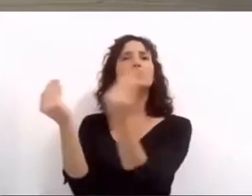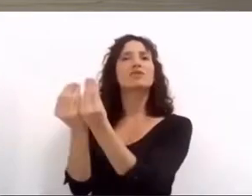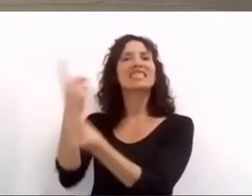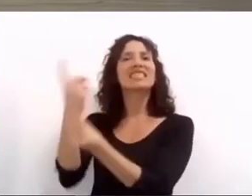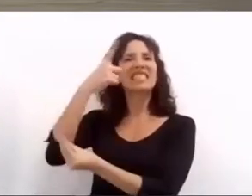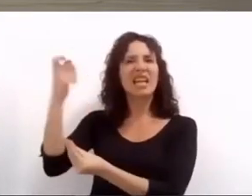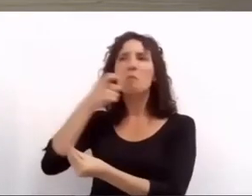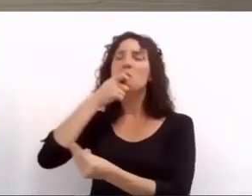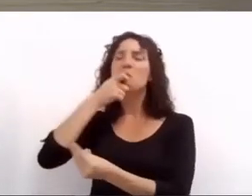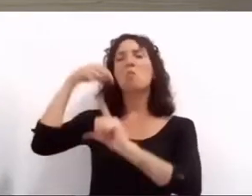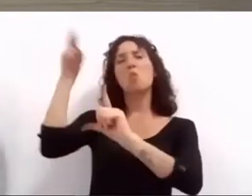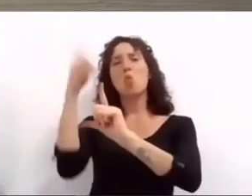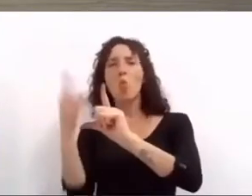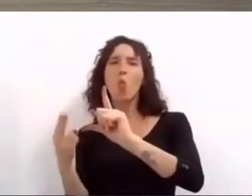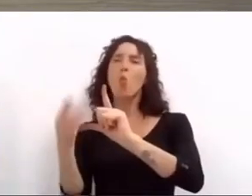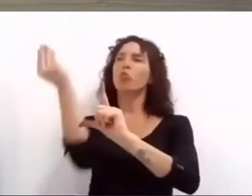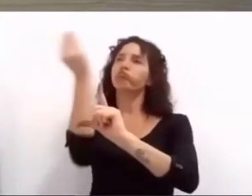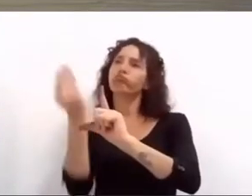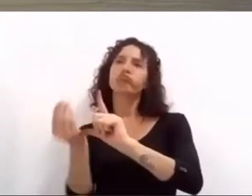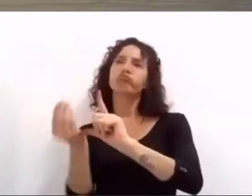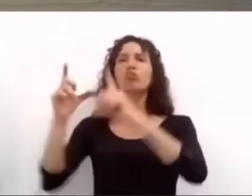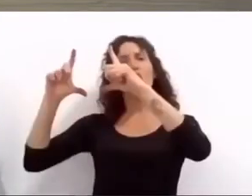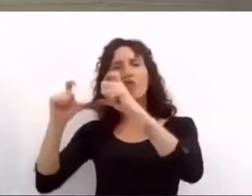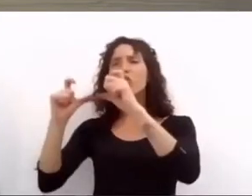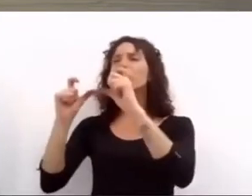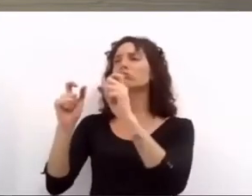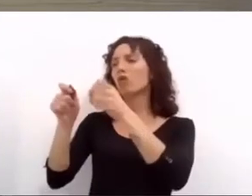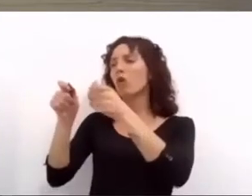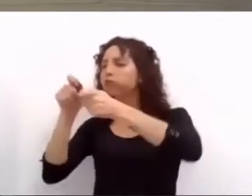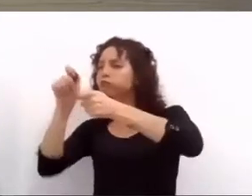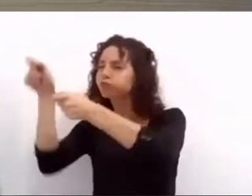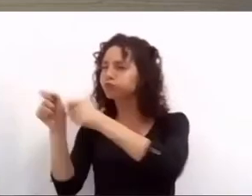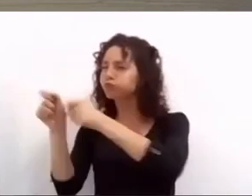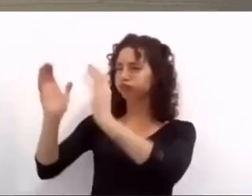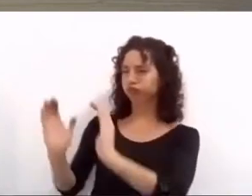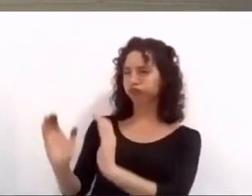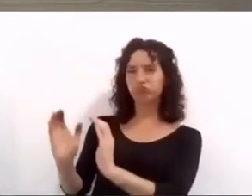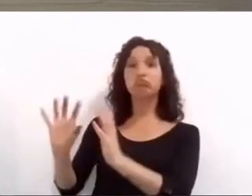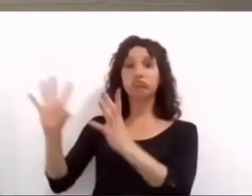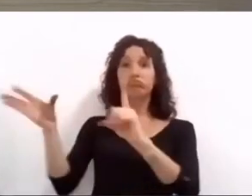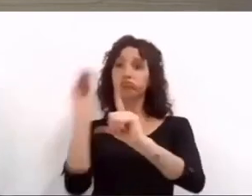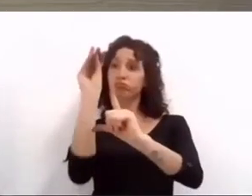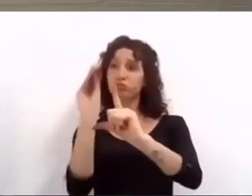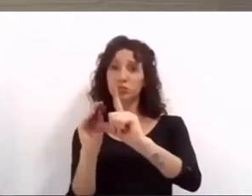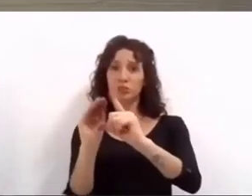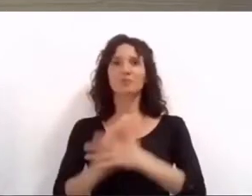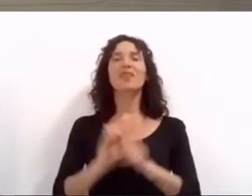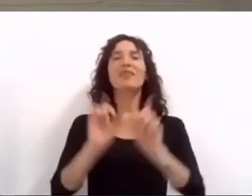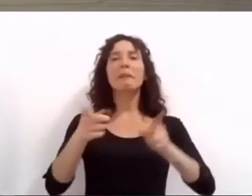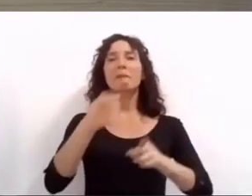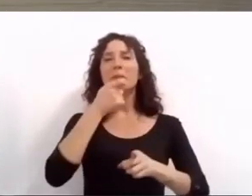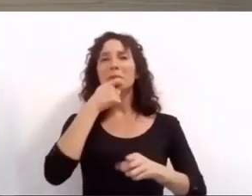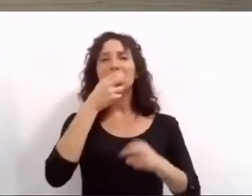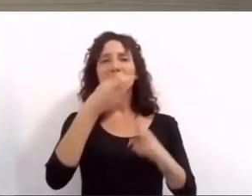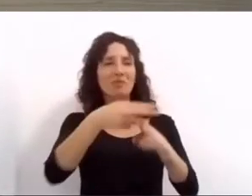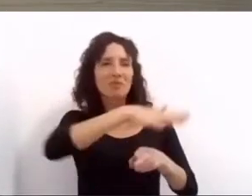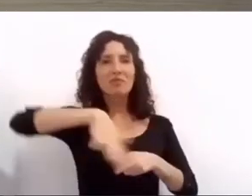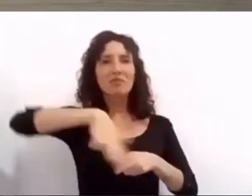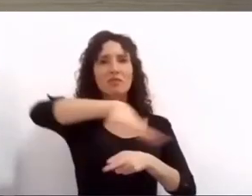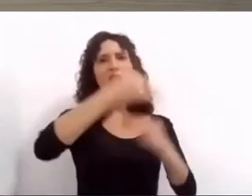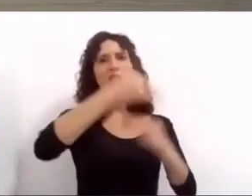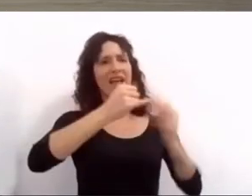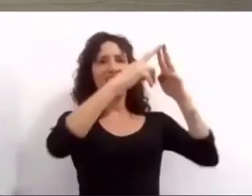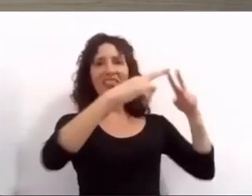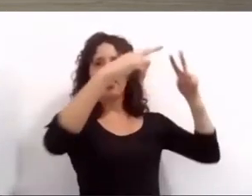pintura grabado fotografía y arte digital pudimos también reactivar las ferias muy rosarinas gracias a los protocolos que